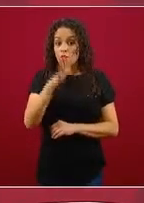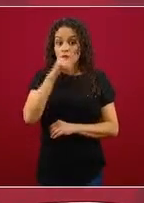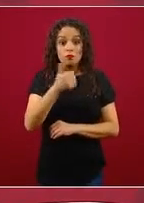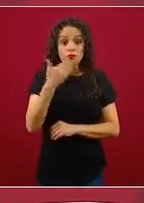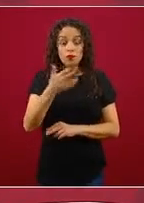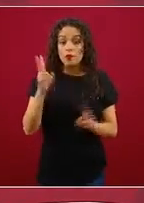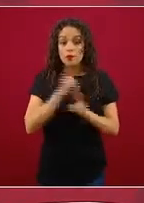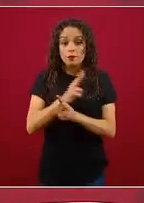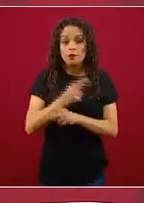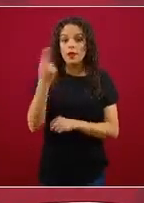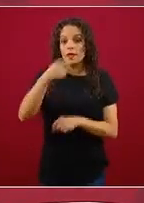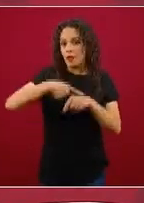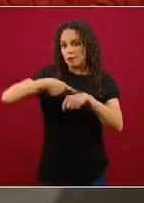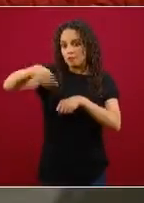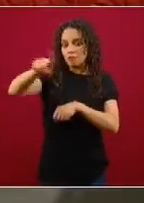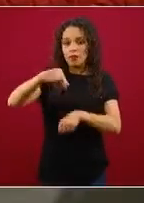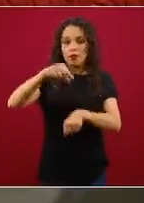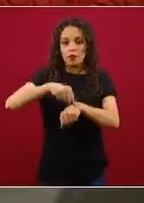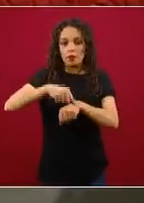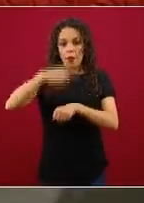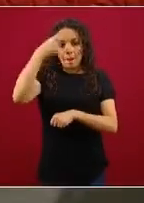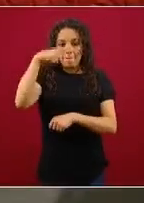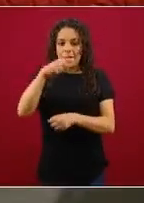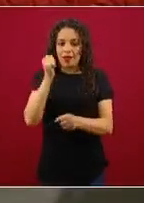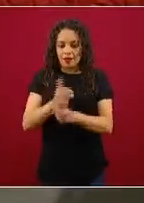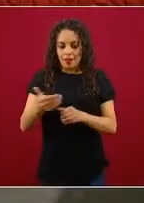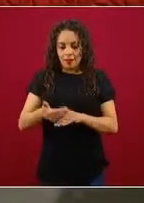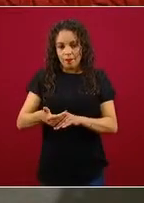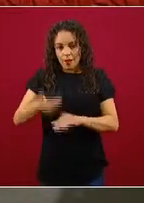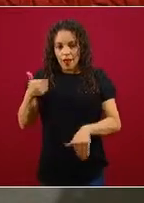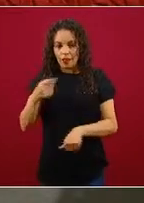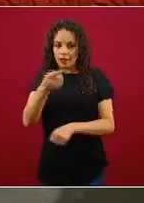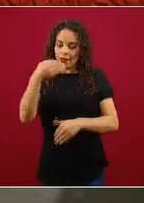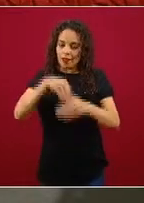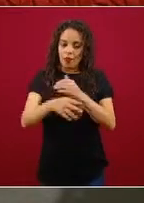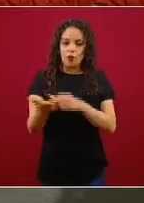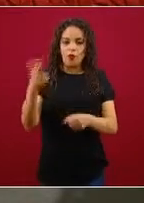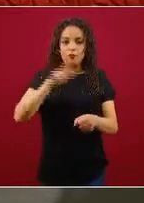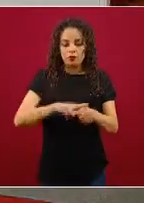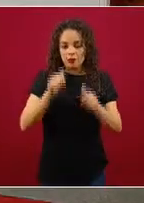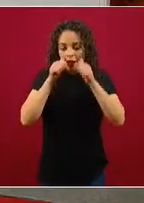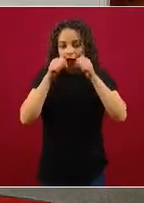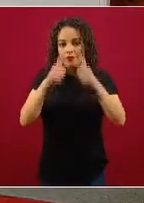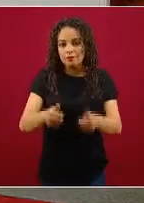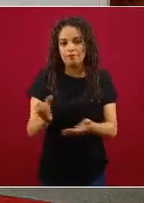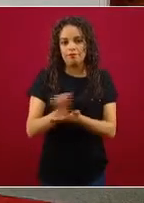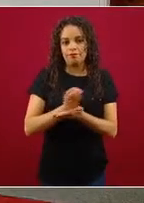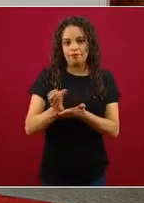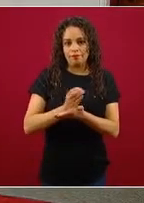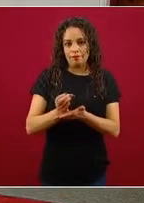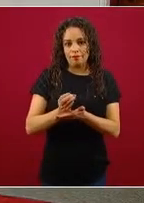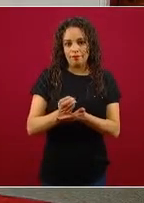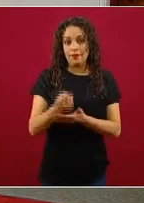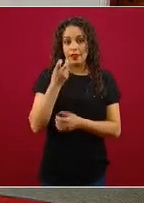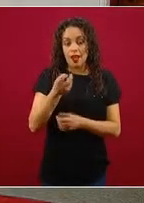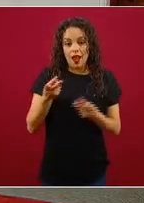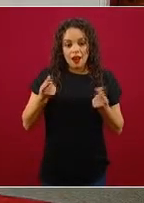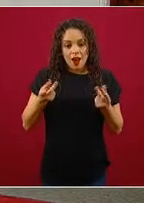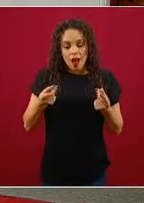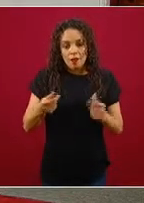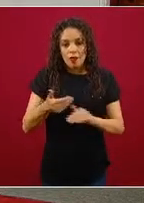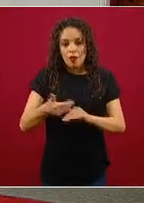para la canalización temprana y la atención hospitalaria, sobre todo para llegar pronto, evitar las